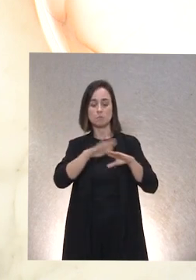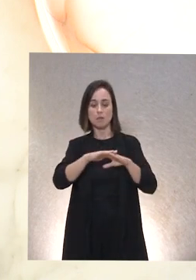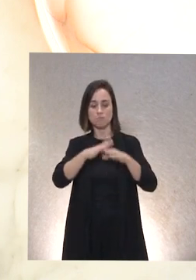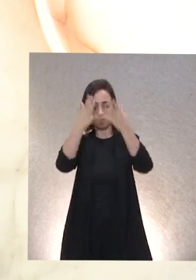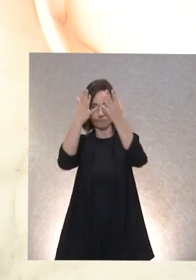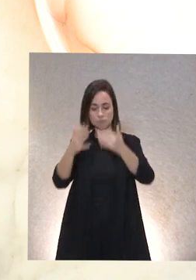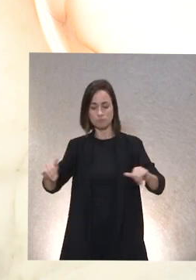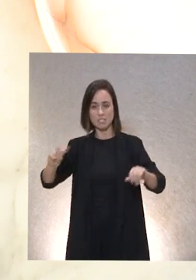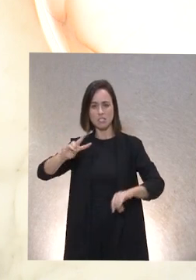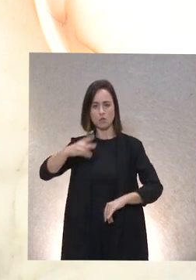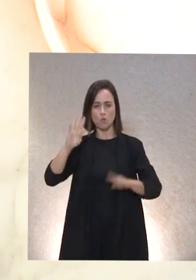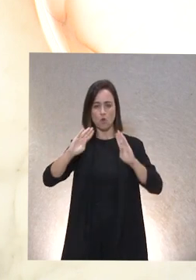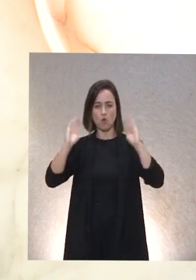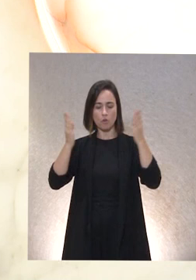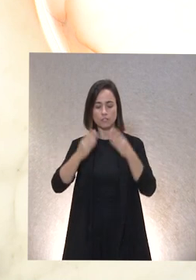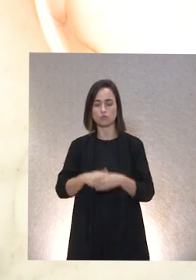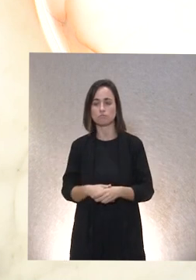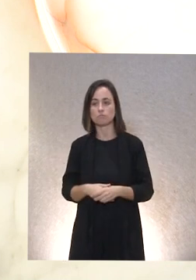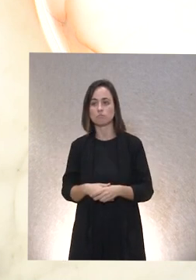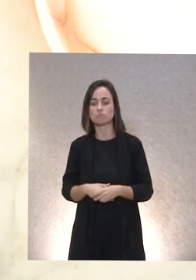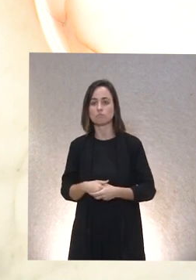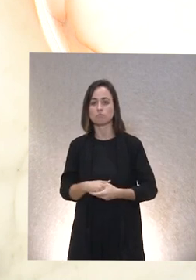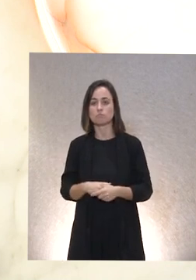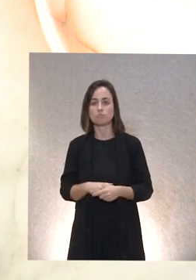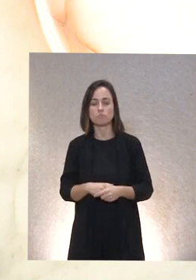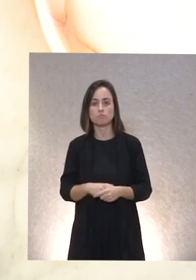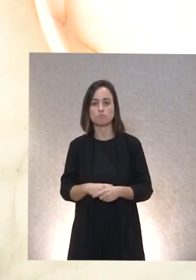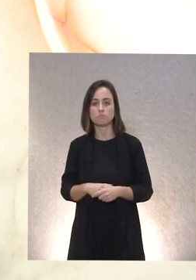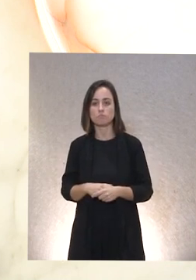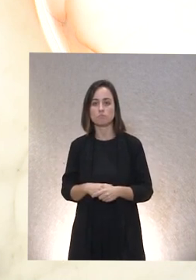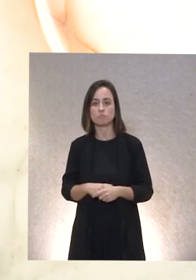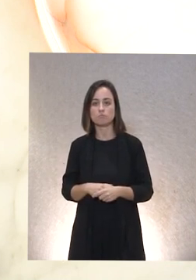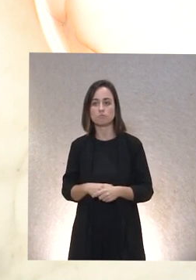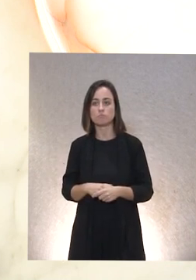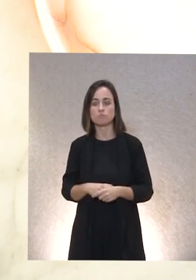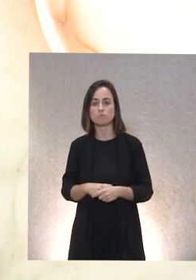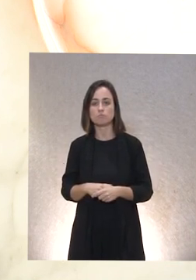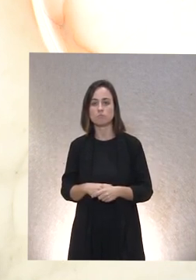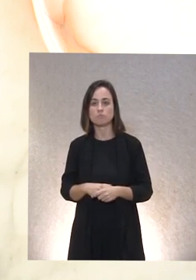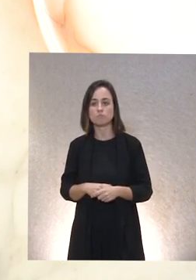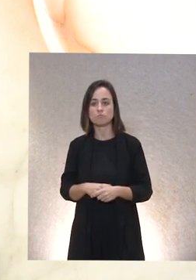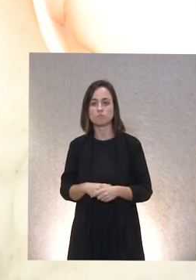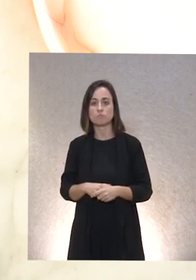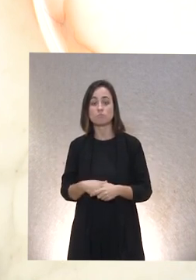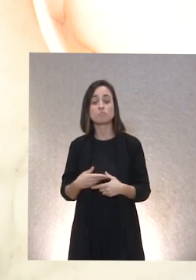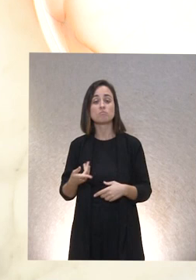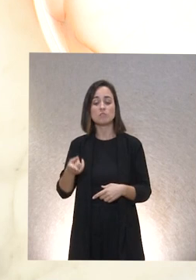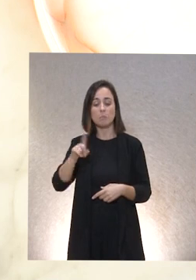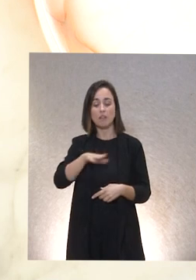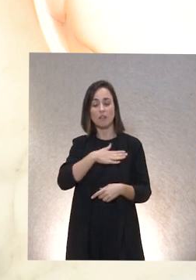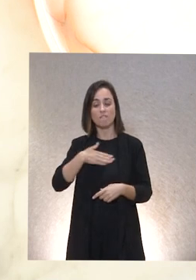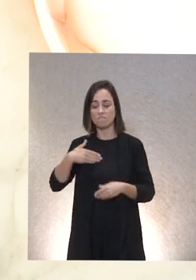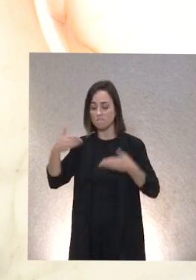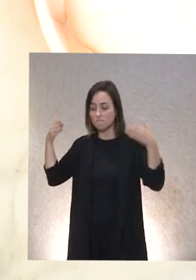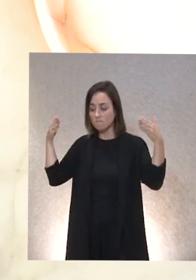y quería detenerme en la cuestión que le está aquí ¿no? que es la ética ¿no? la ética que